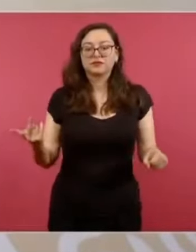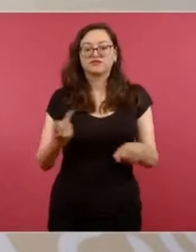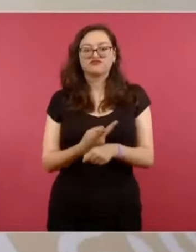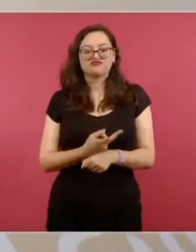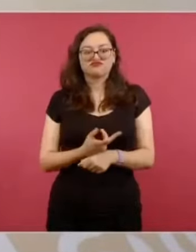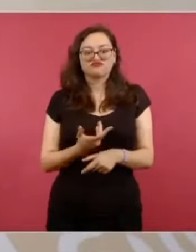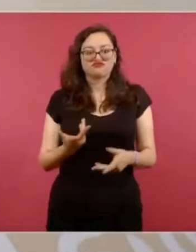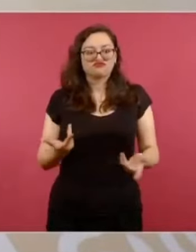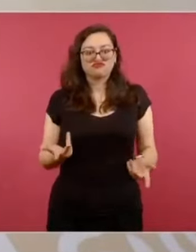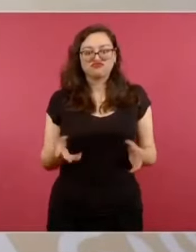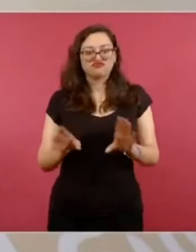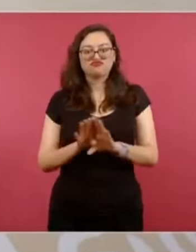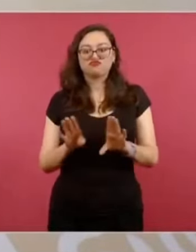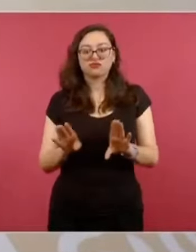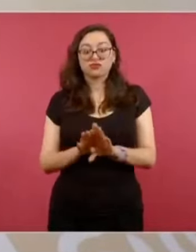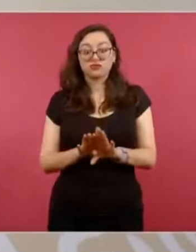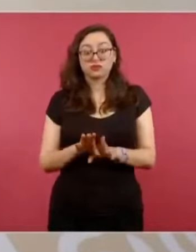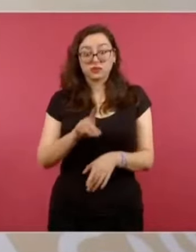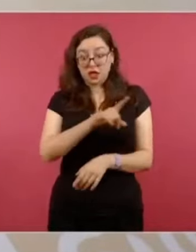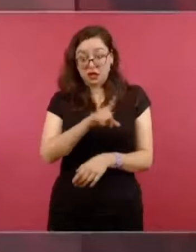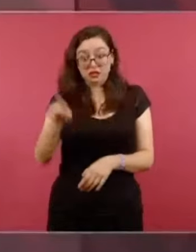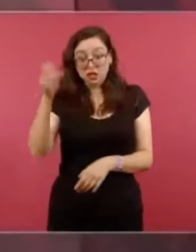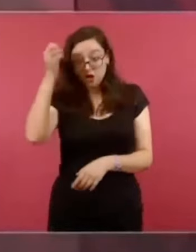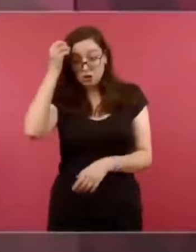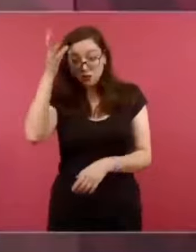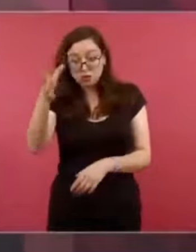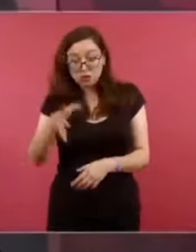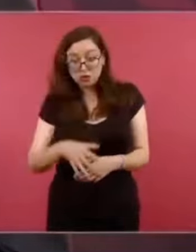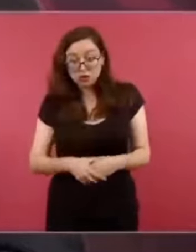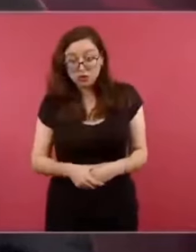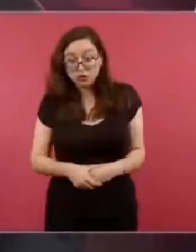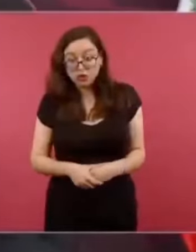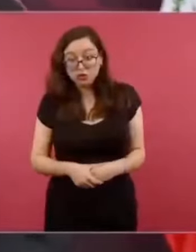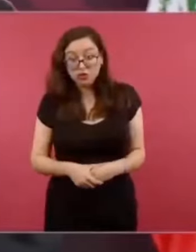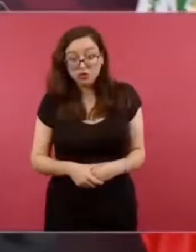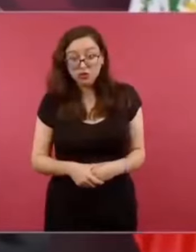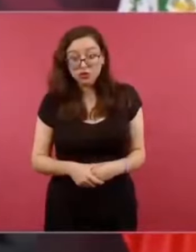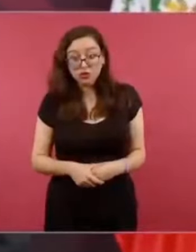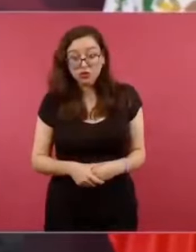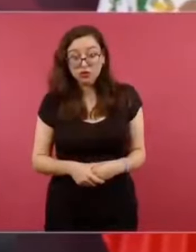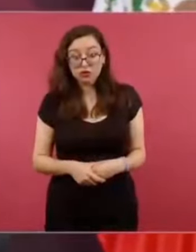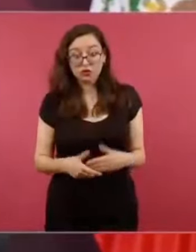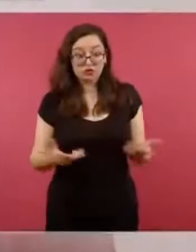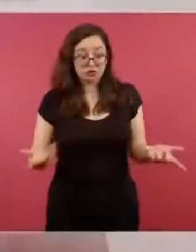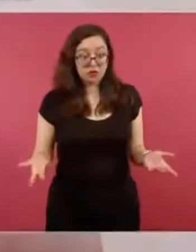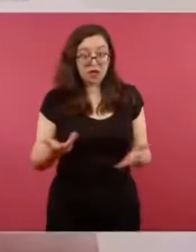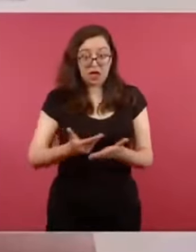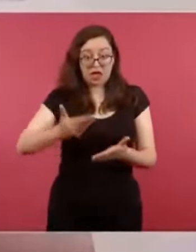que… o ya se olvidó, de que ellos iban a ser los presidentes del empleo?